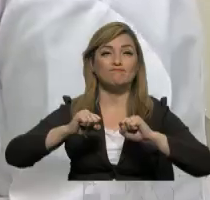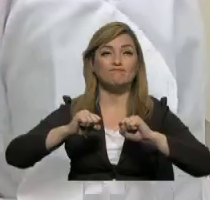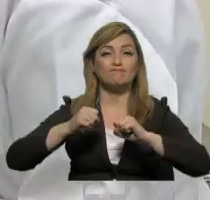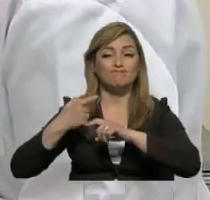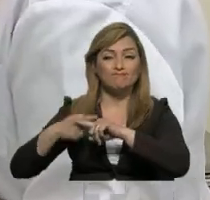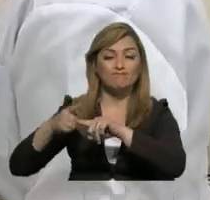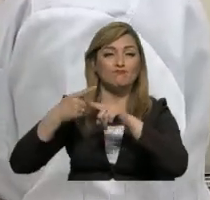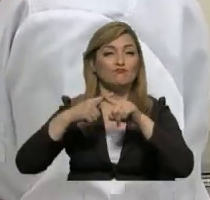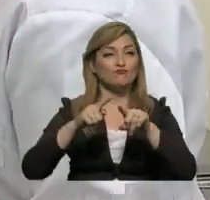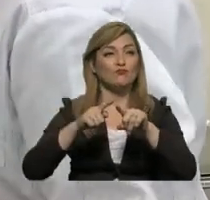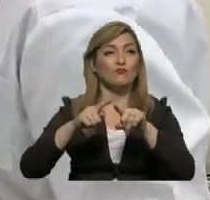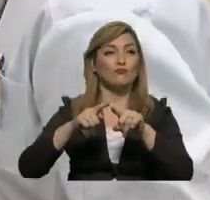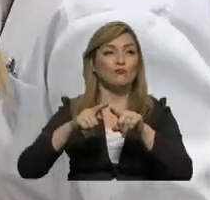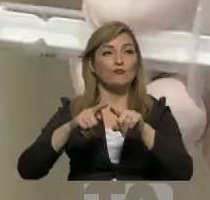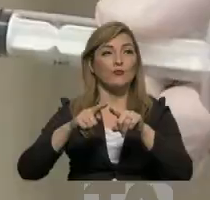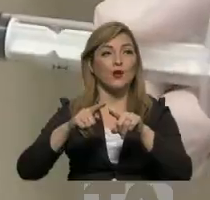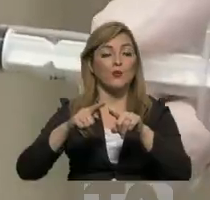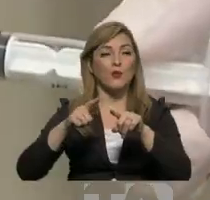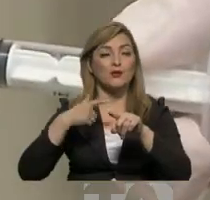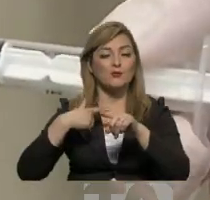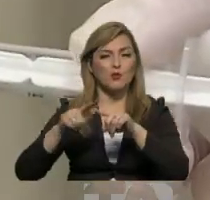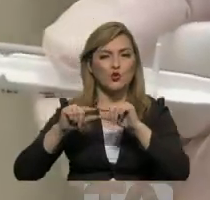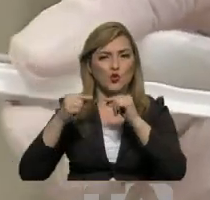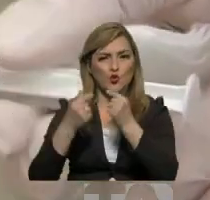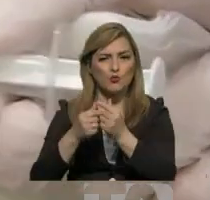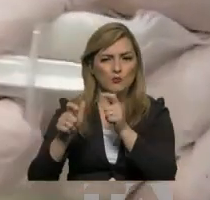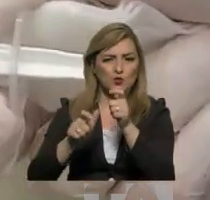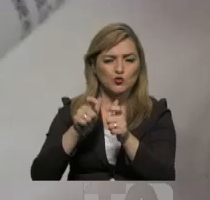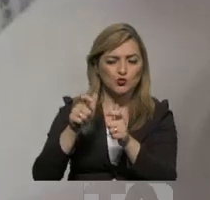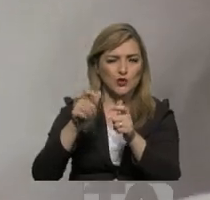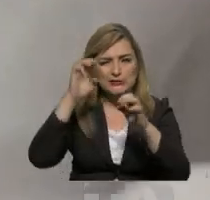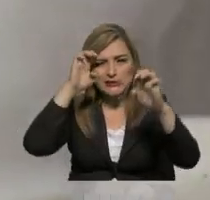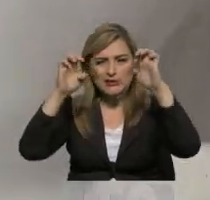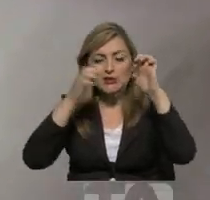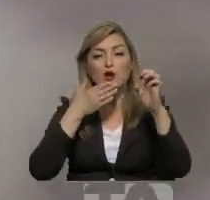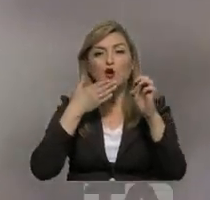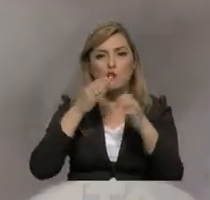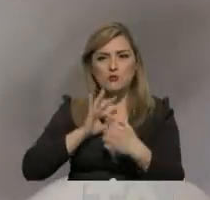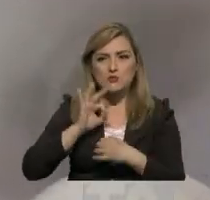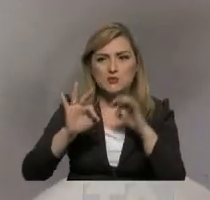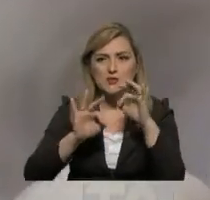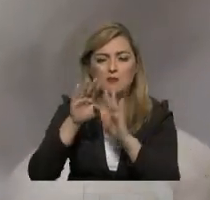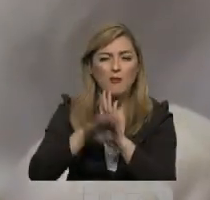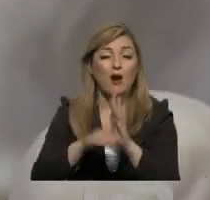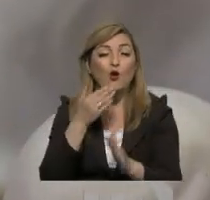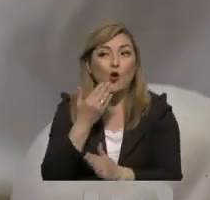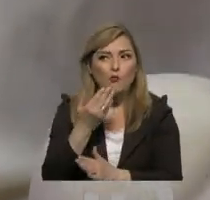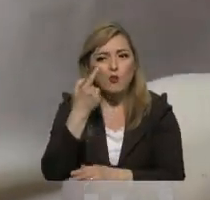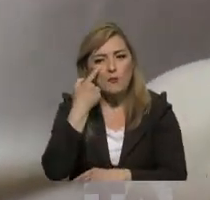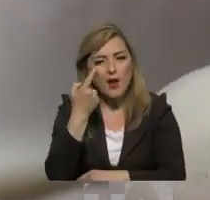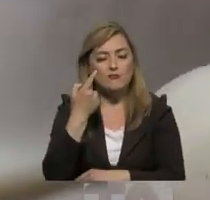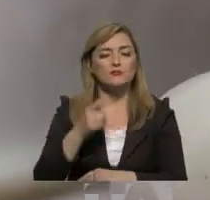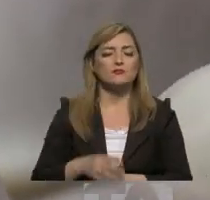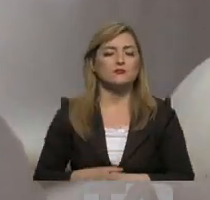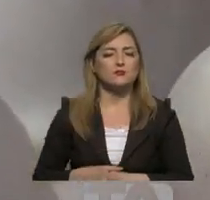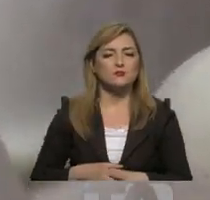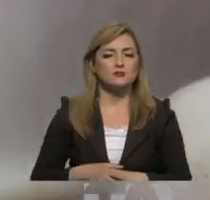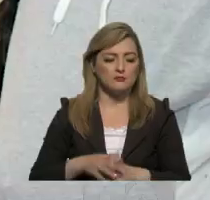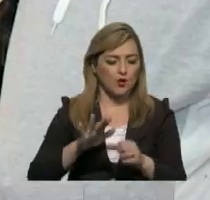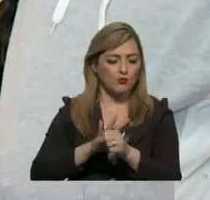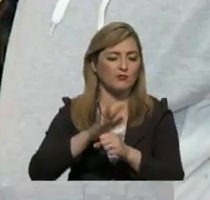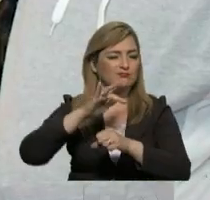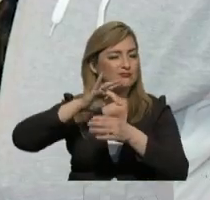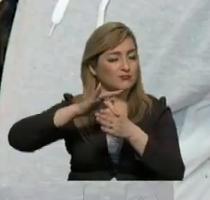distintas poblaciones como parte fundamental de la estrategia para disminuir la COVID-19 en la población. Sin embargo, los riesgos de la COVID